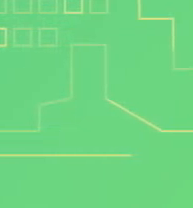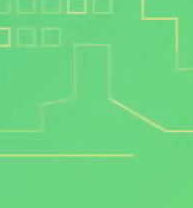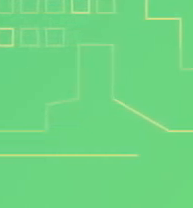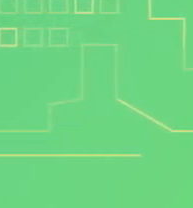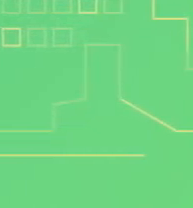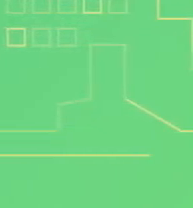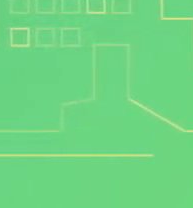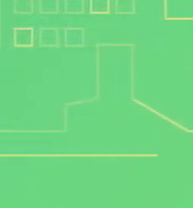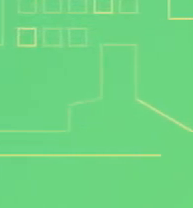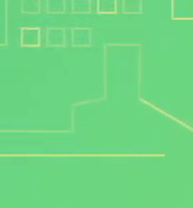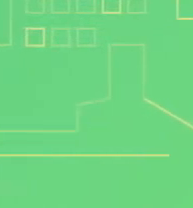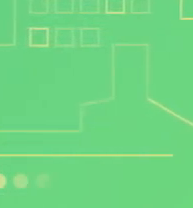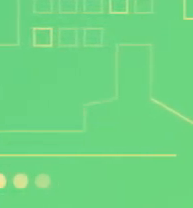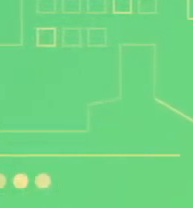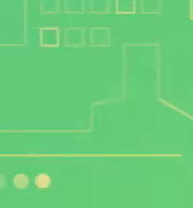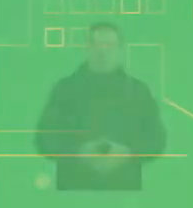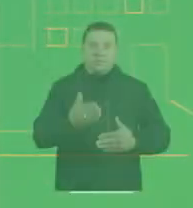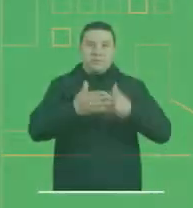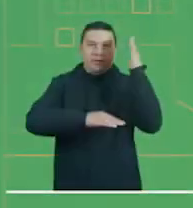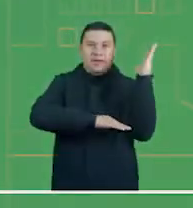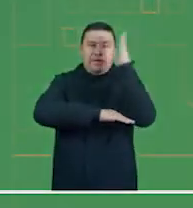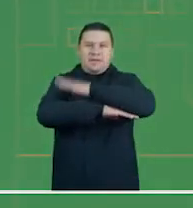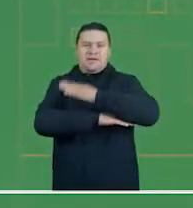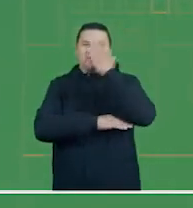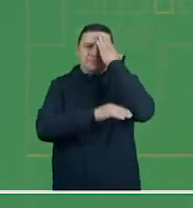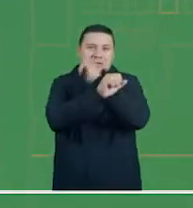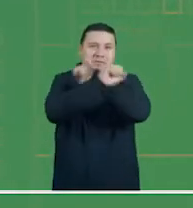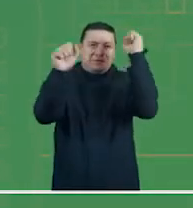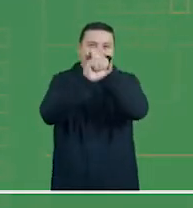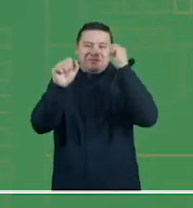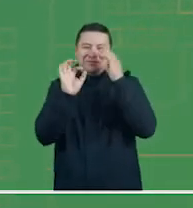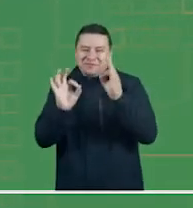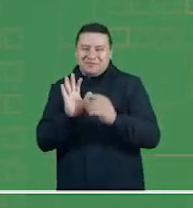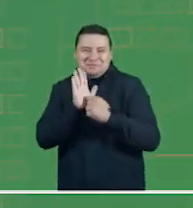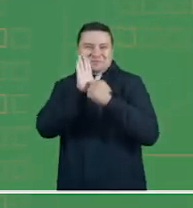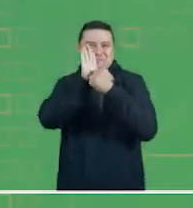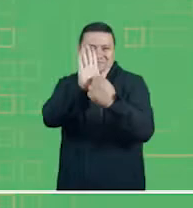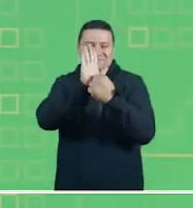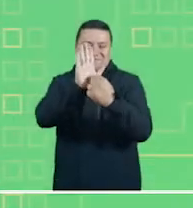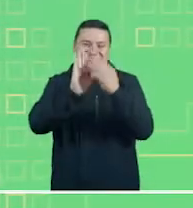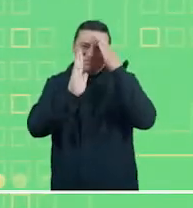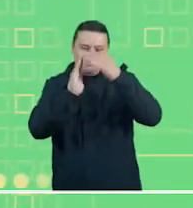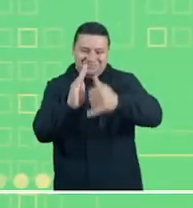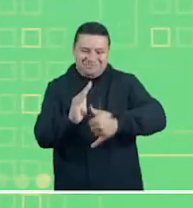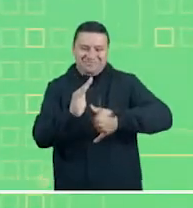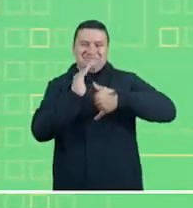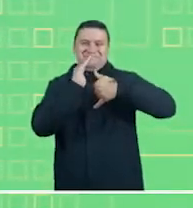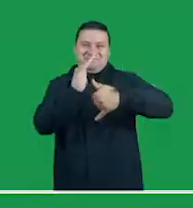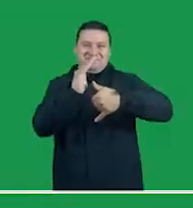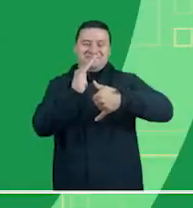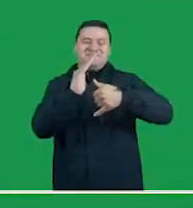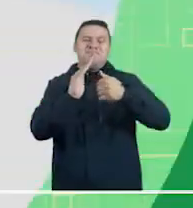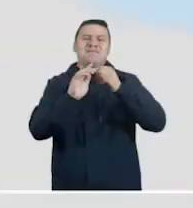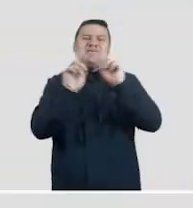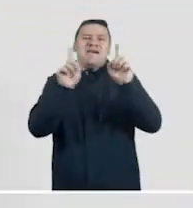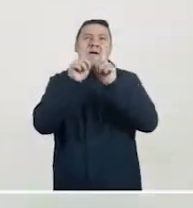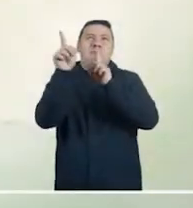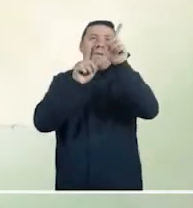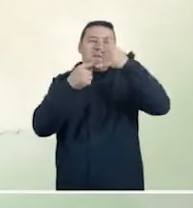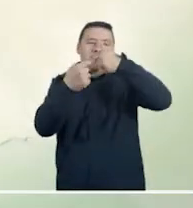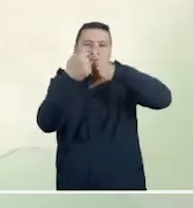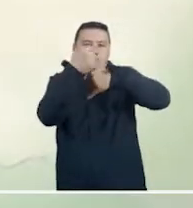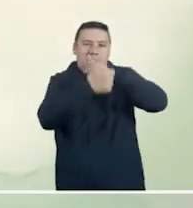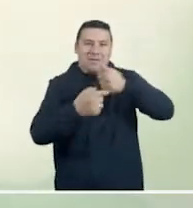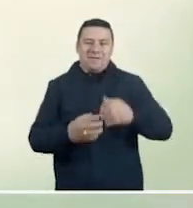Empieza un nuevo día y como todas las mañanas nosotros estamos aquí para presentarles el pronóstico del tiempo en las diferentes regiones del país.